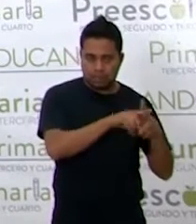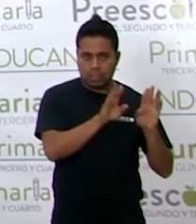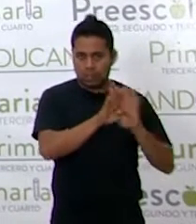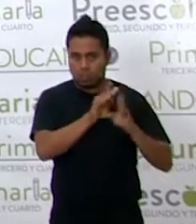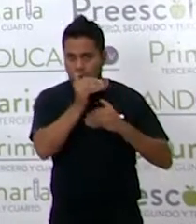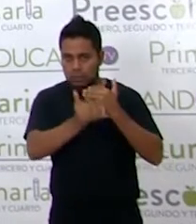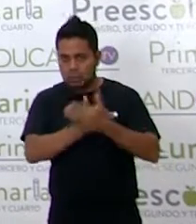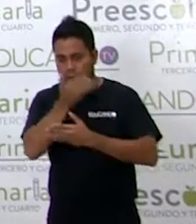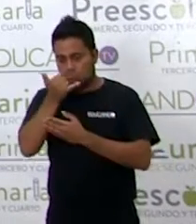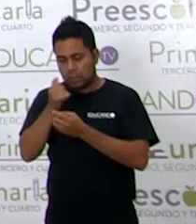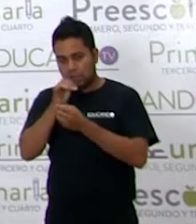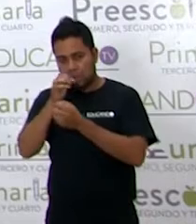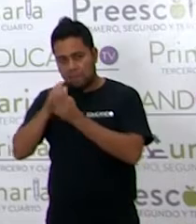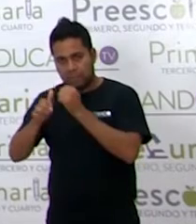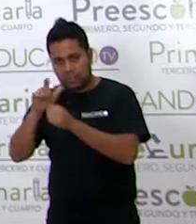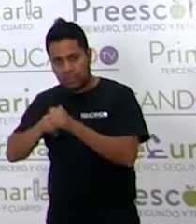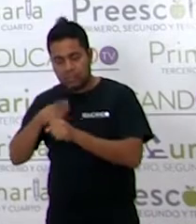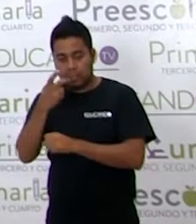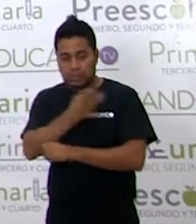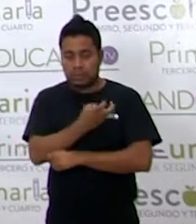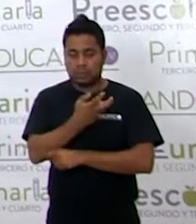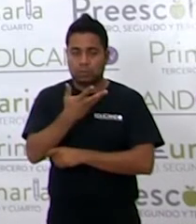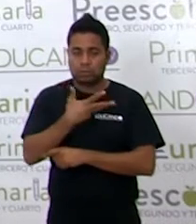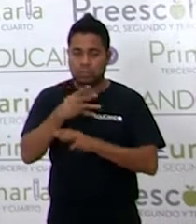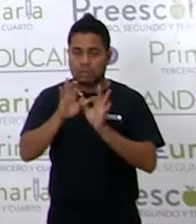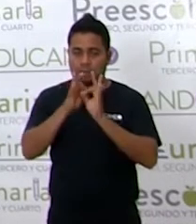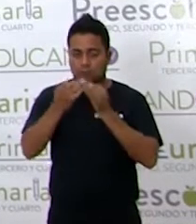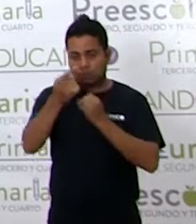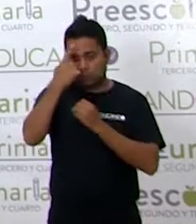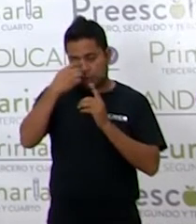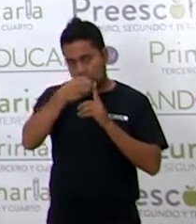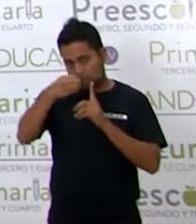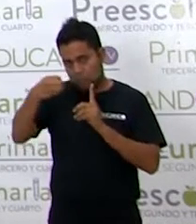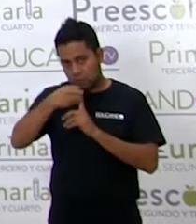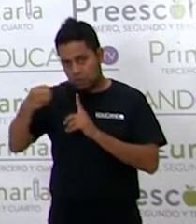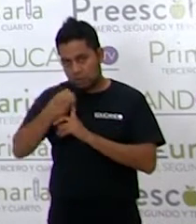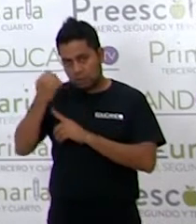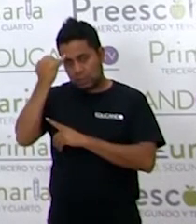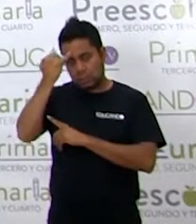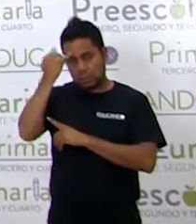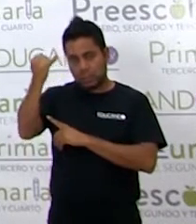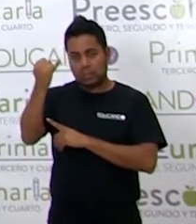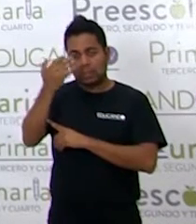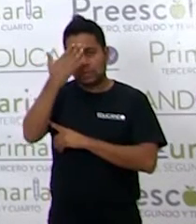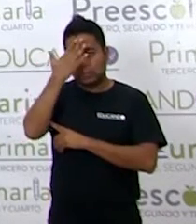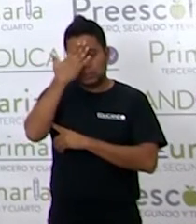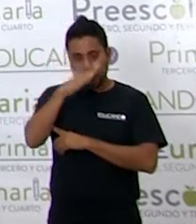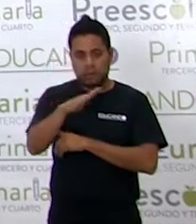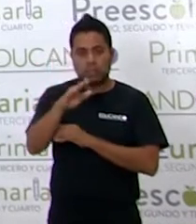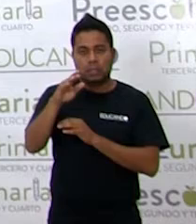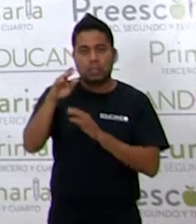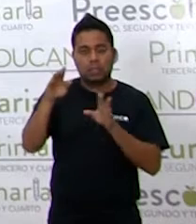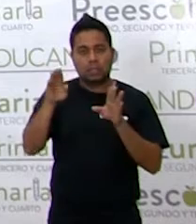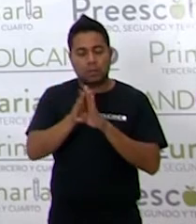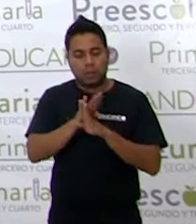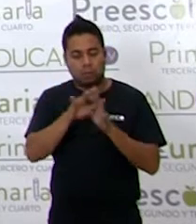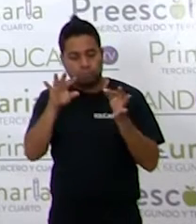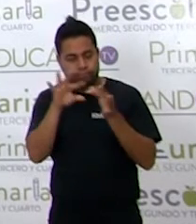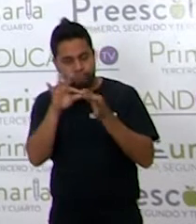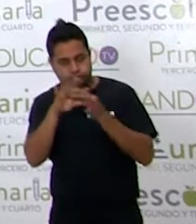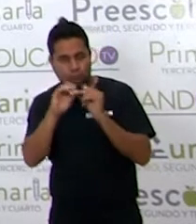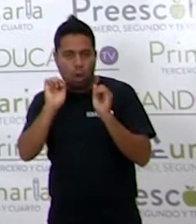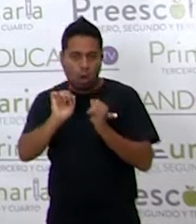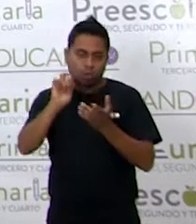final. Además Que esta es una forma De organizar las ideas Y saber Cómo Lo vamos a ir relatando